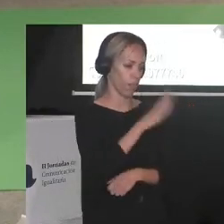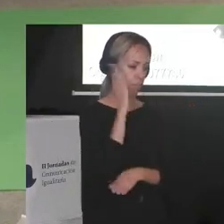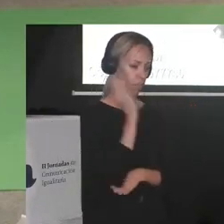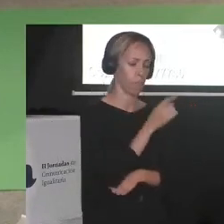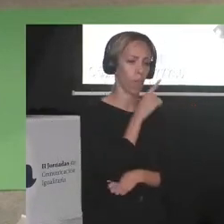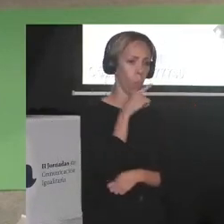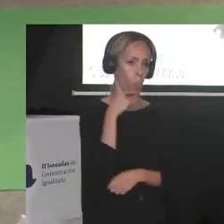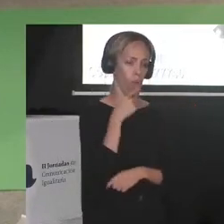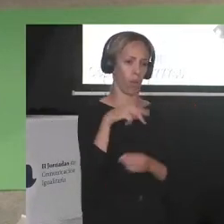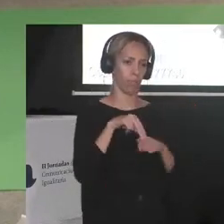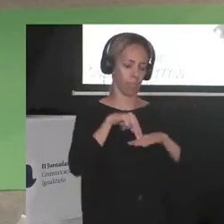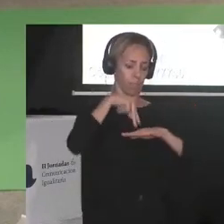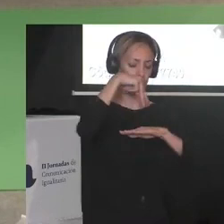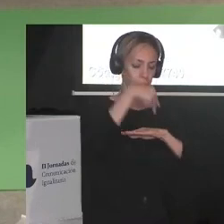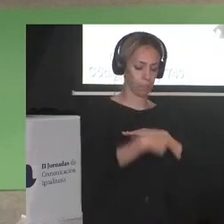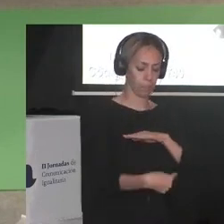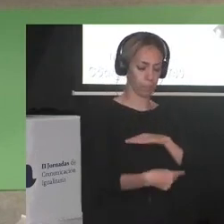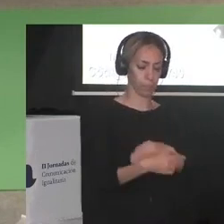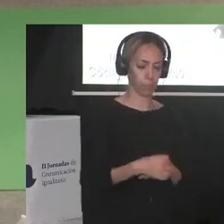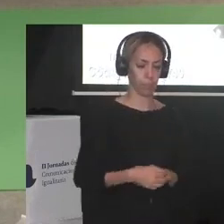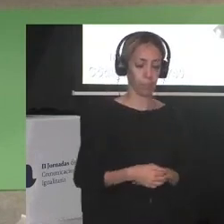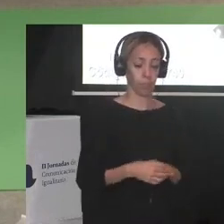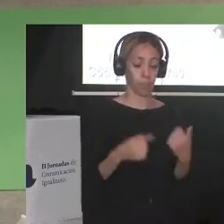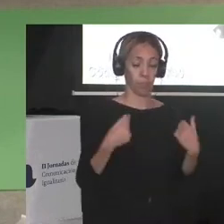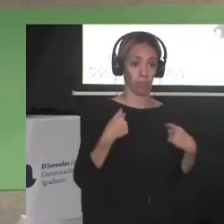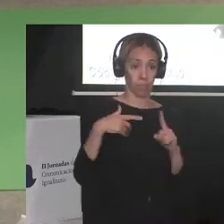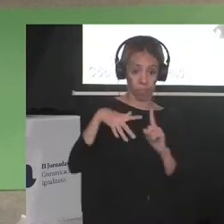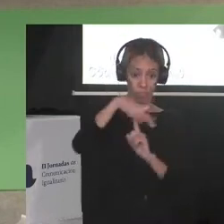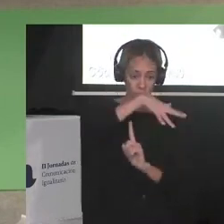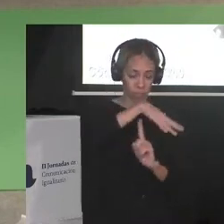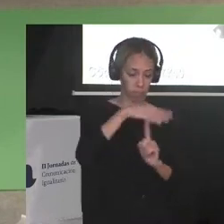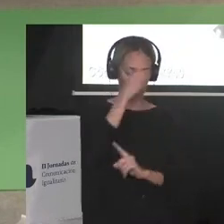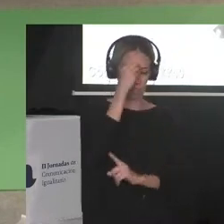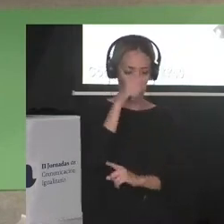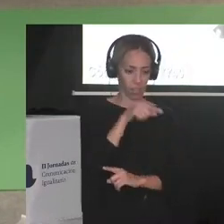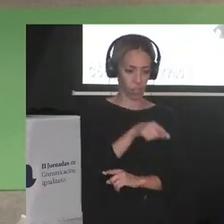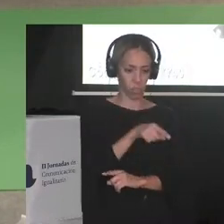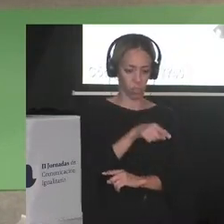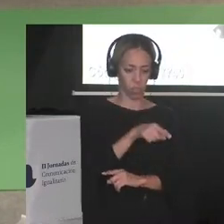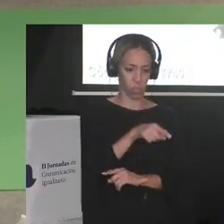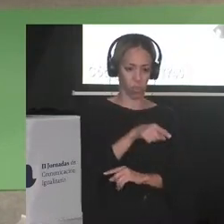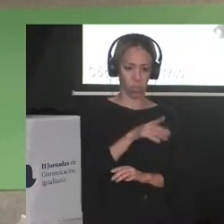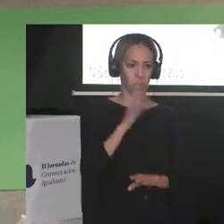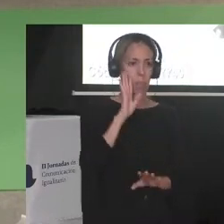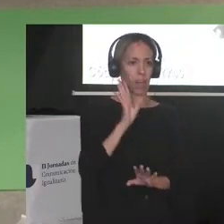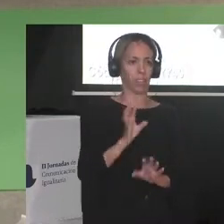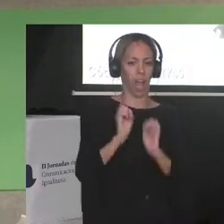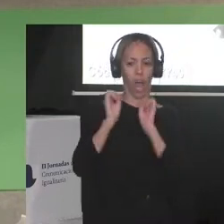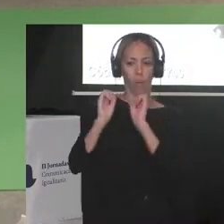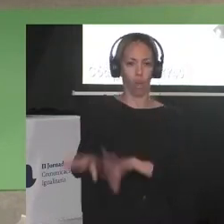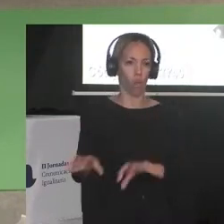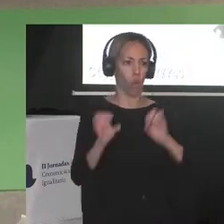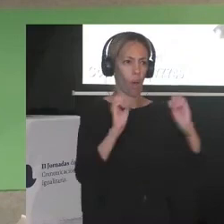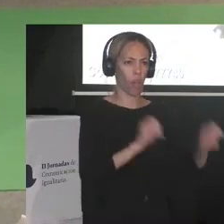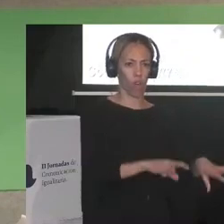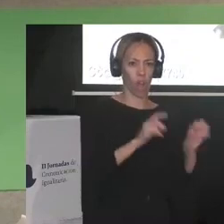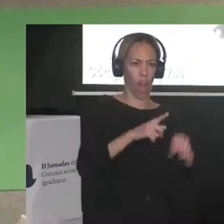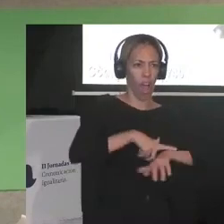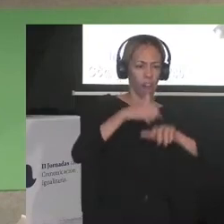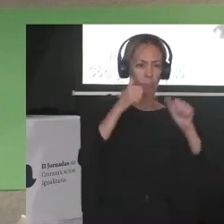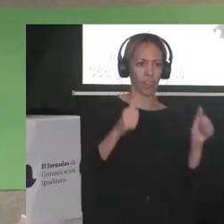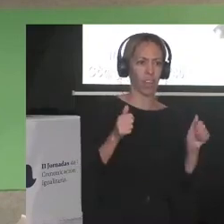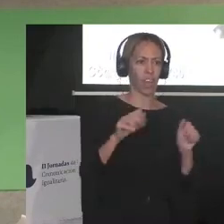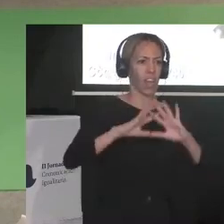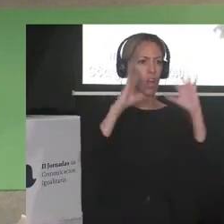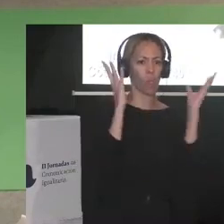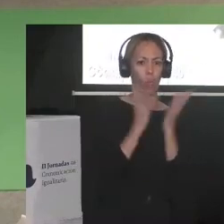más te duele al principio creímos que era una inusual ola de abandonos coordinados de niñes a nivel